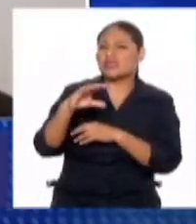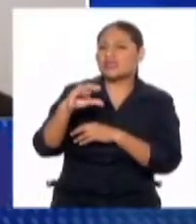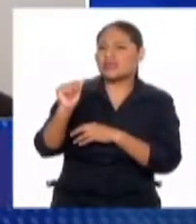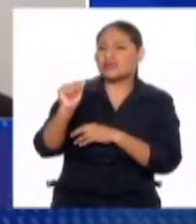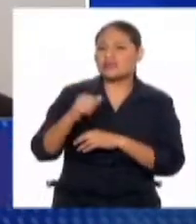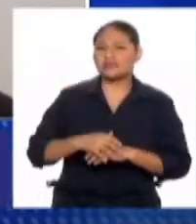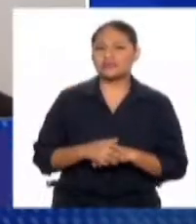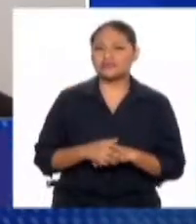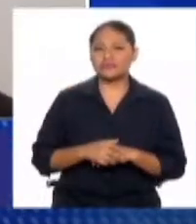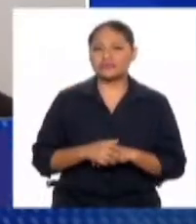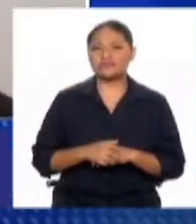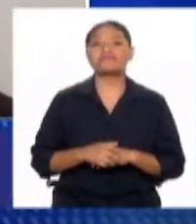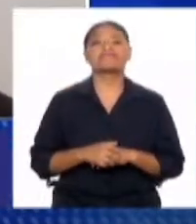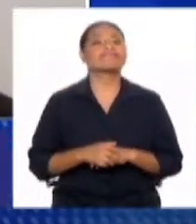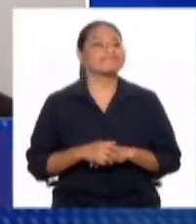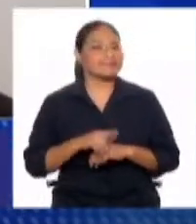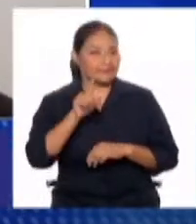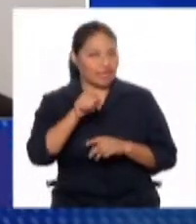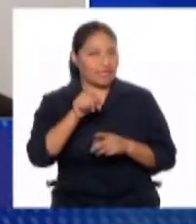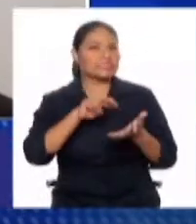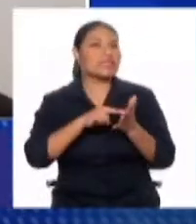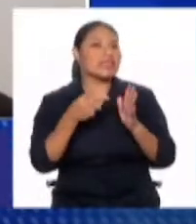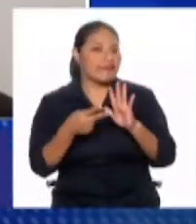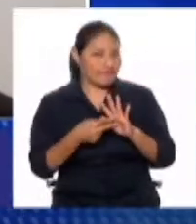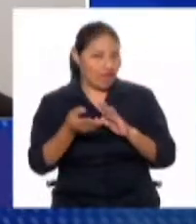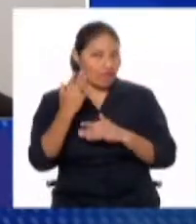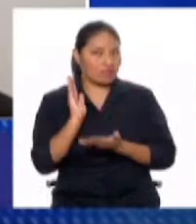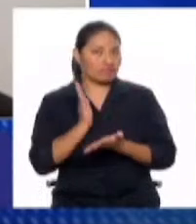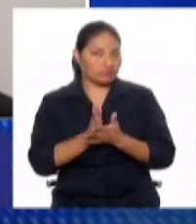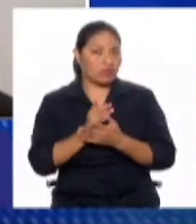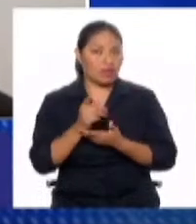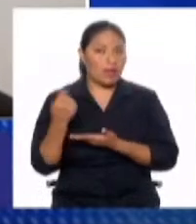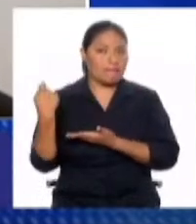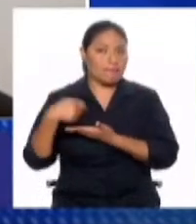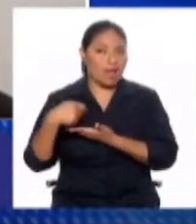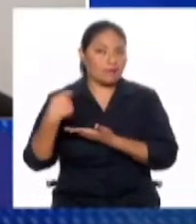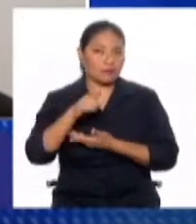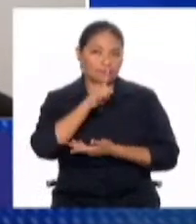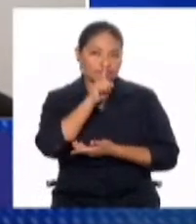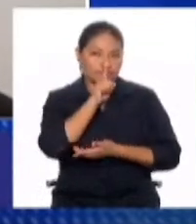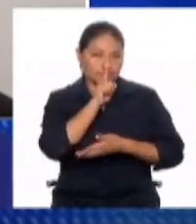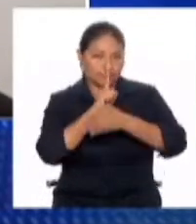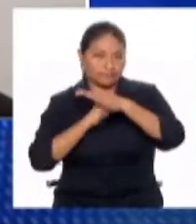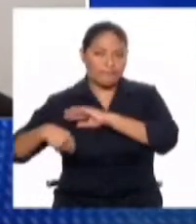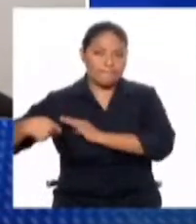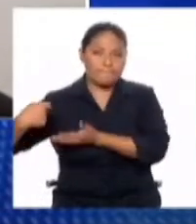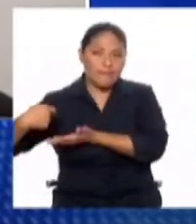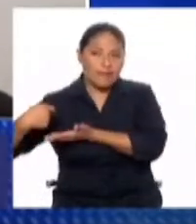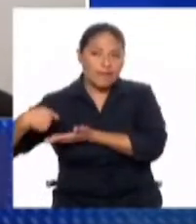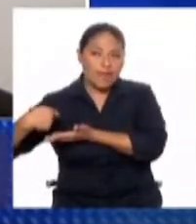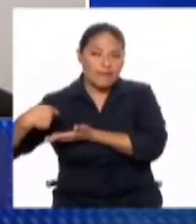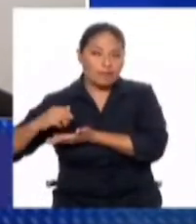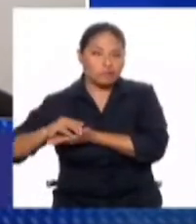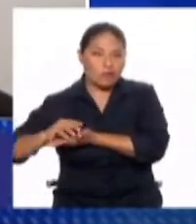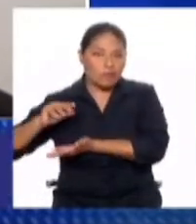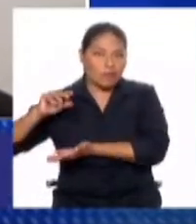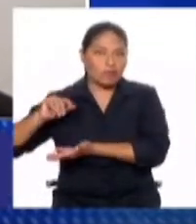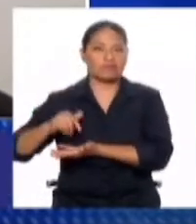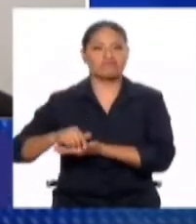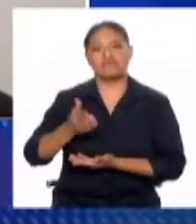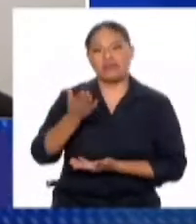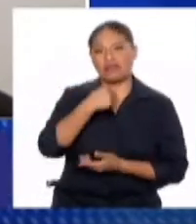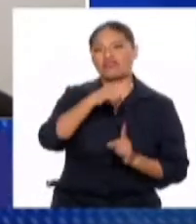serie de pagos por coimas, hay que ser claro y objetivo. El